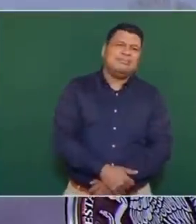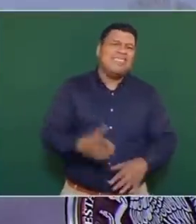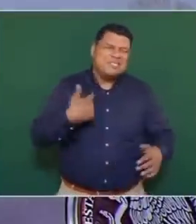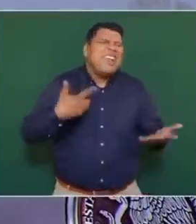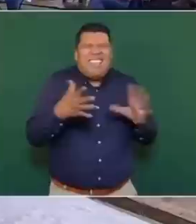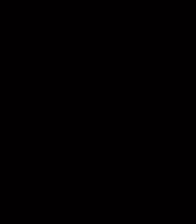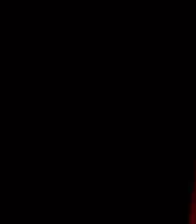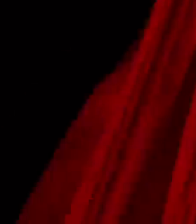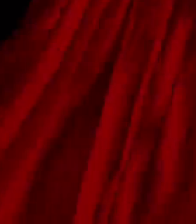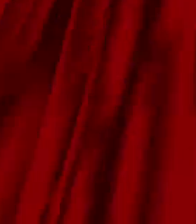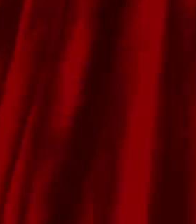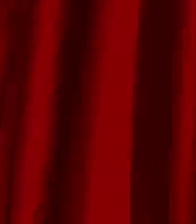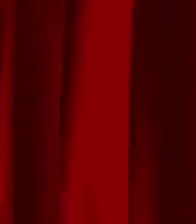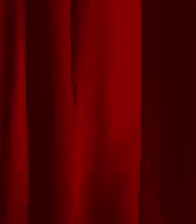¿para qué me meto, niños?